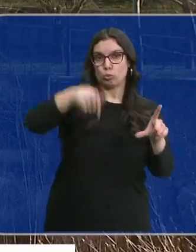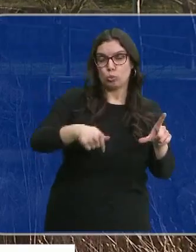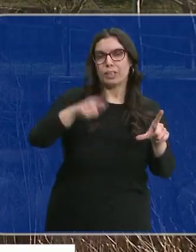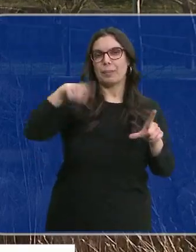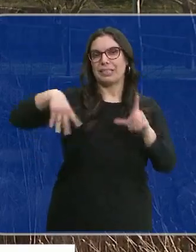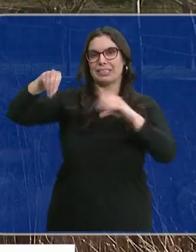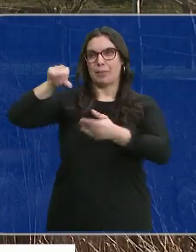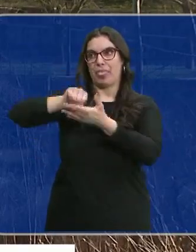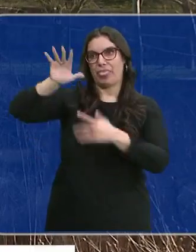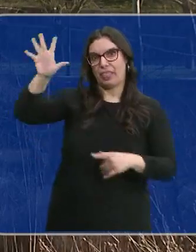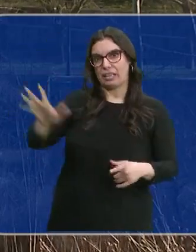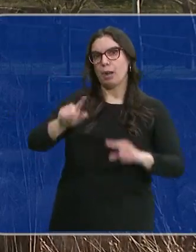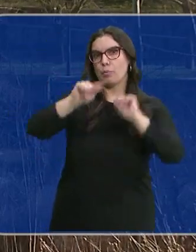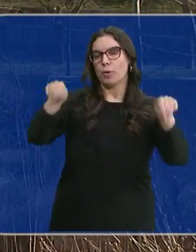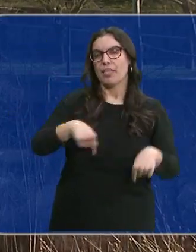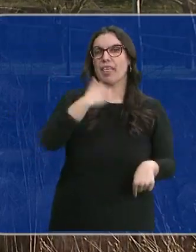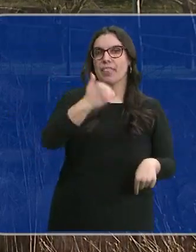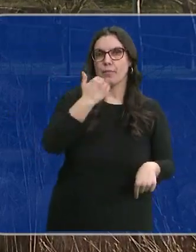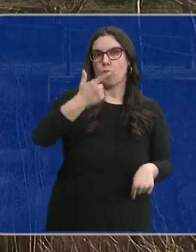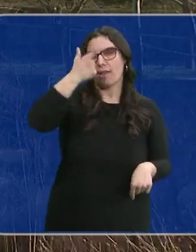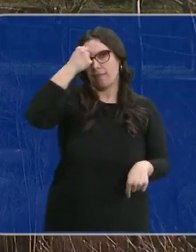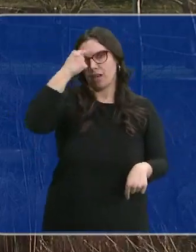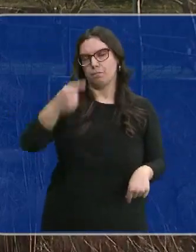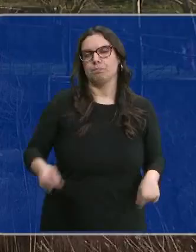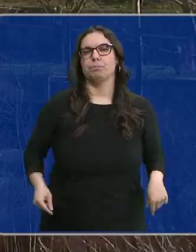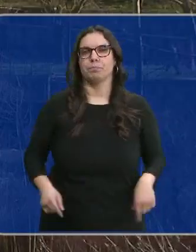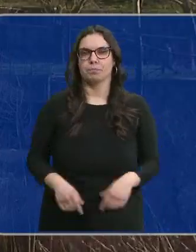del sistema central de las provincias de Zamora y Ávila.